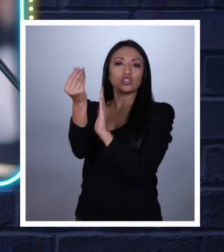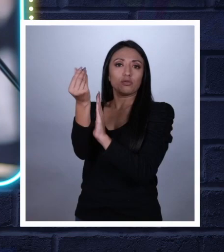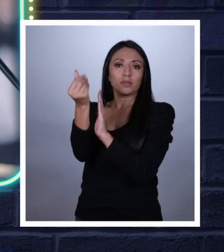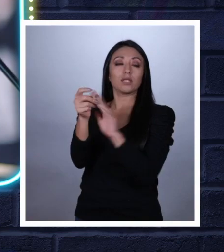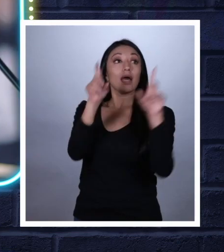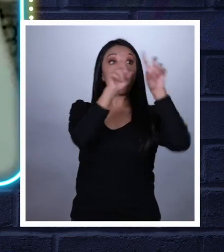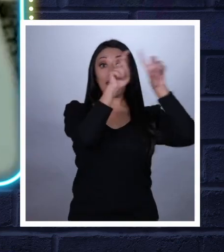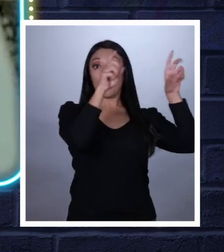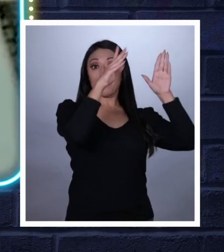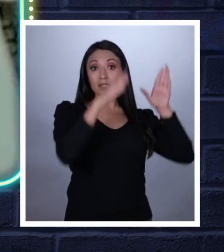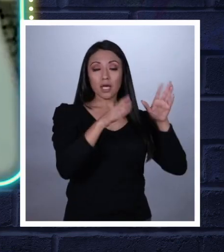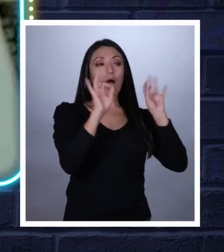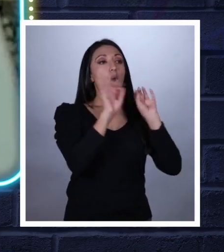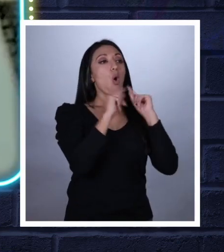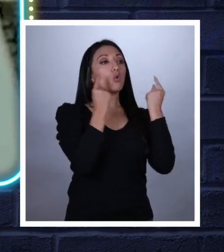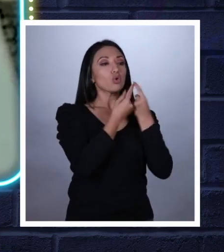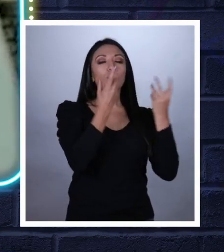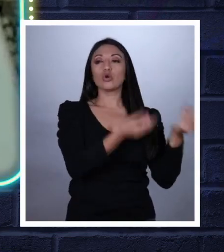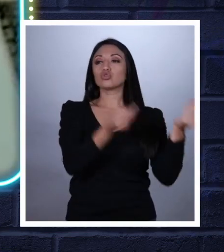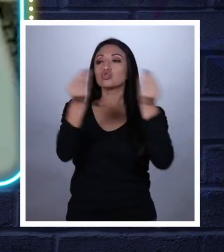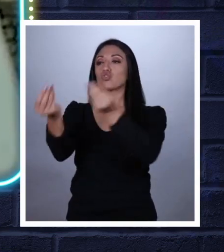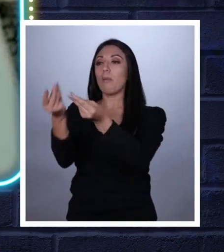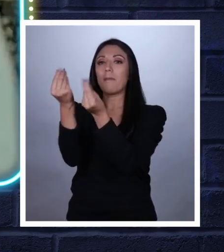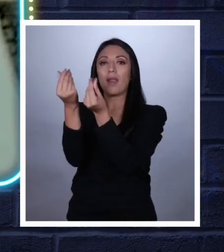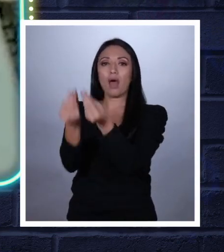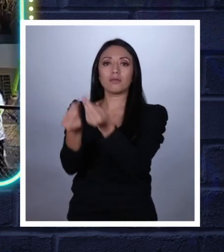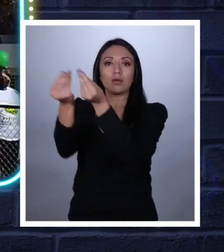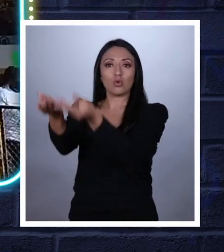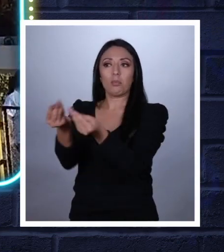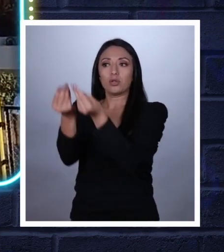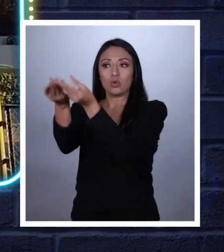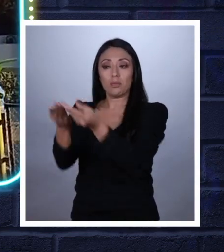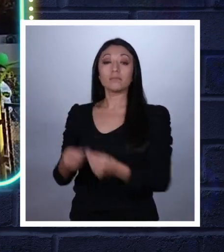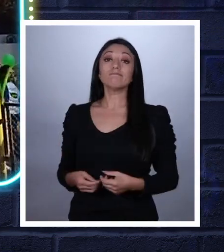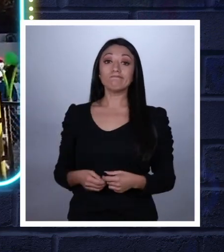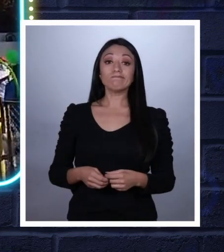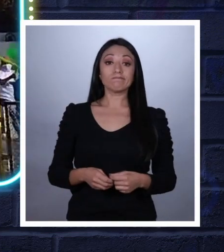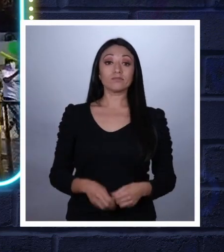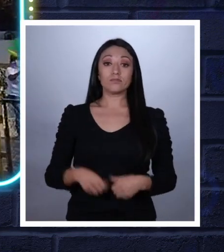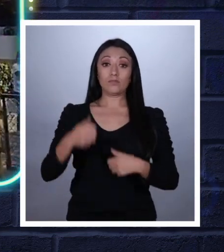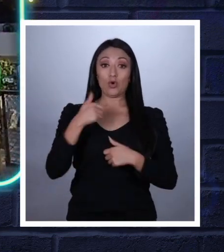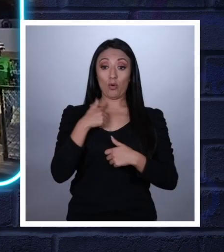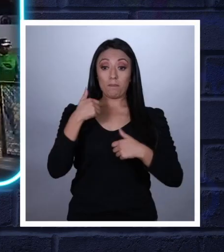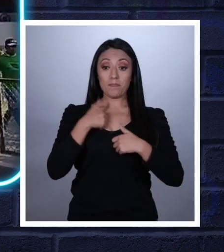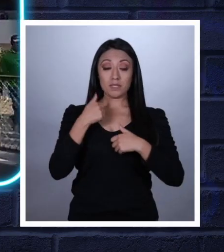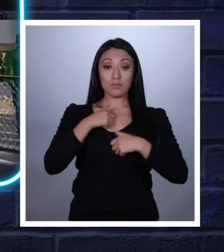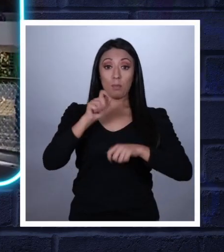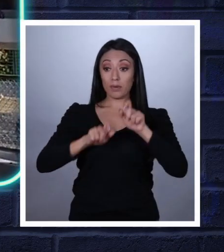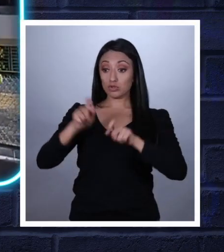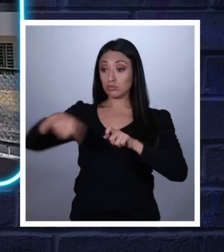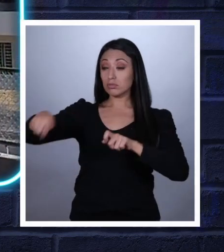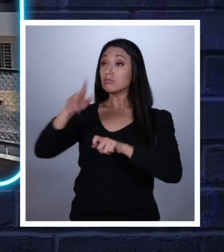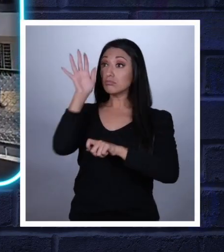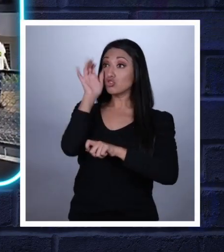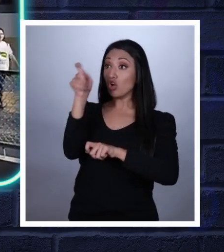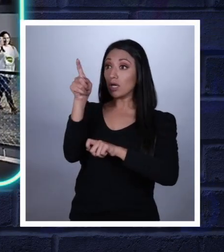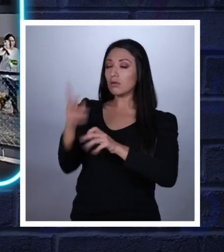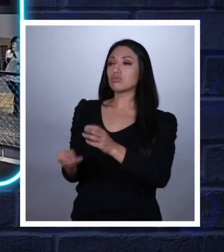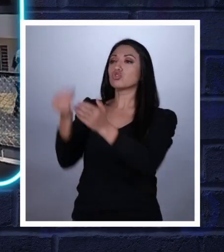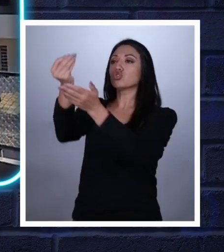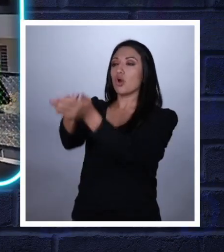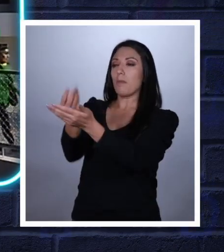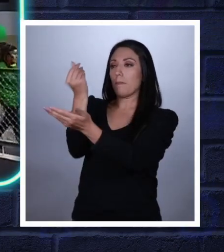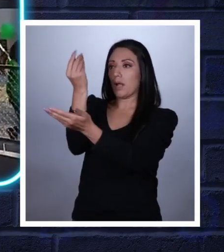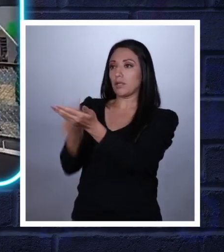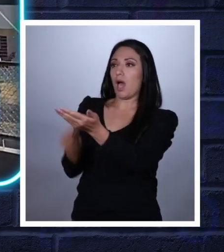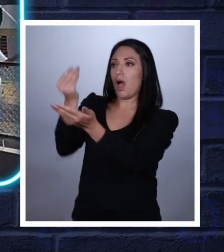generalmente de empresarios o de grupos de poder. Otras veces, los mismos ciudadanos de la clase obrera que creen en el proyecto